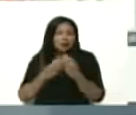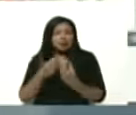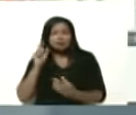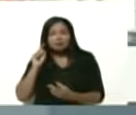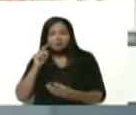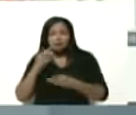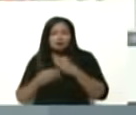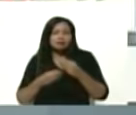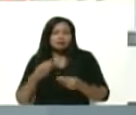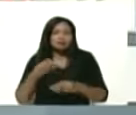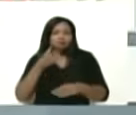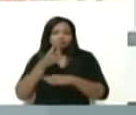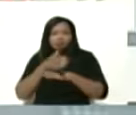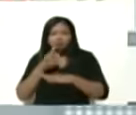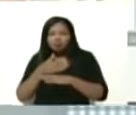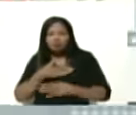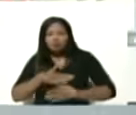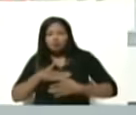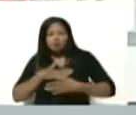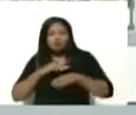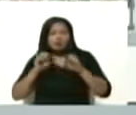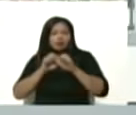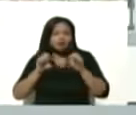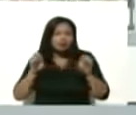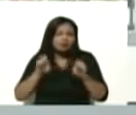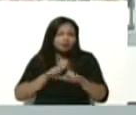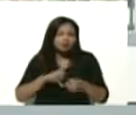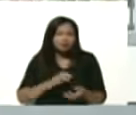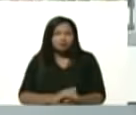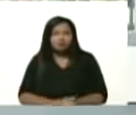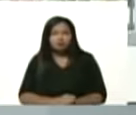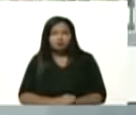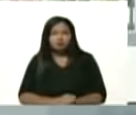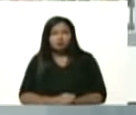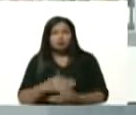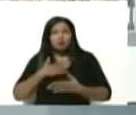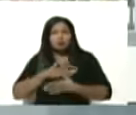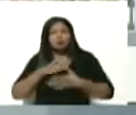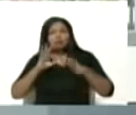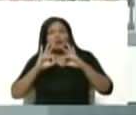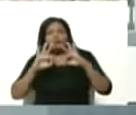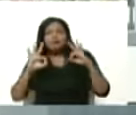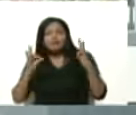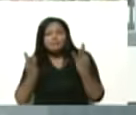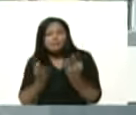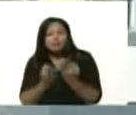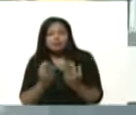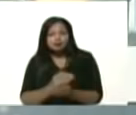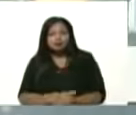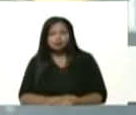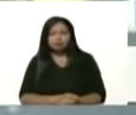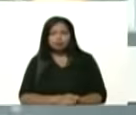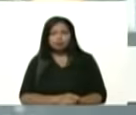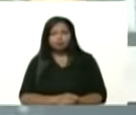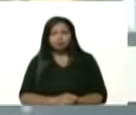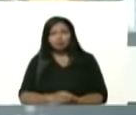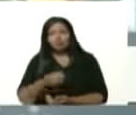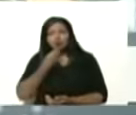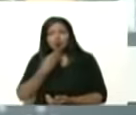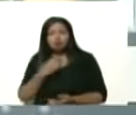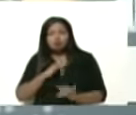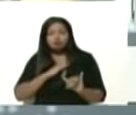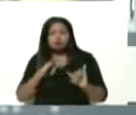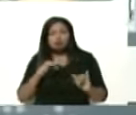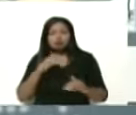para la calidad de la educación, para la calidad de la familia. Y qué bueno que ya estamos